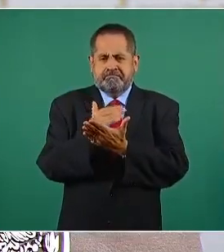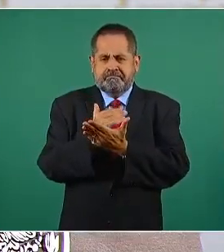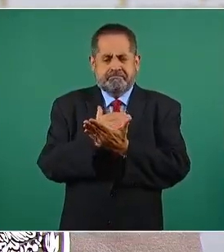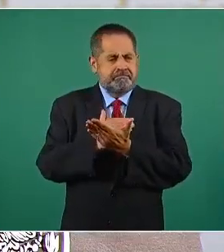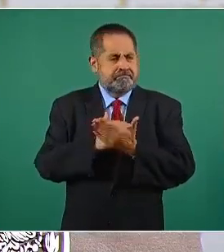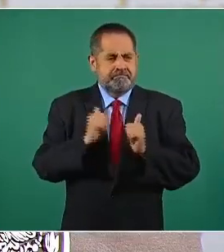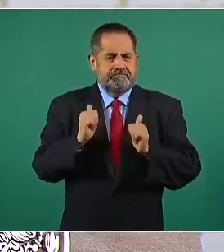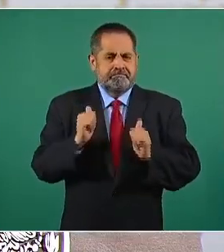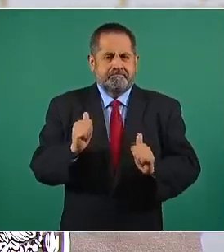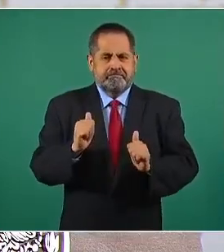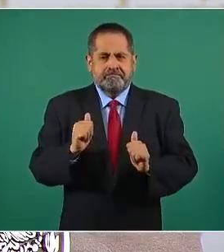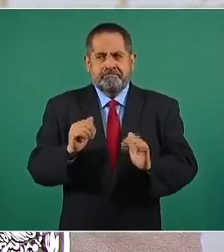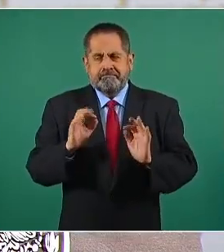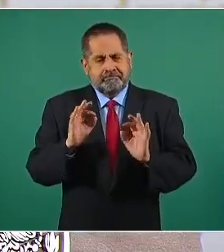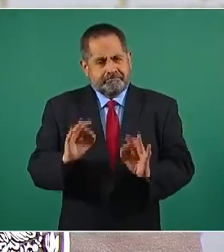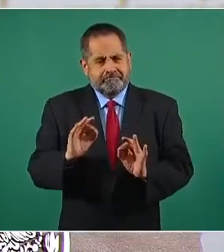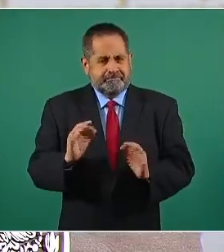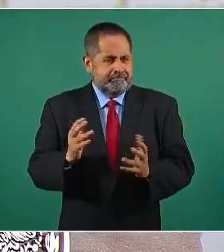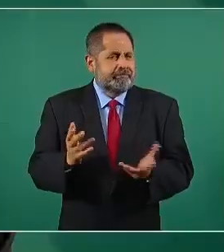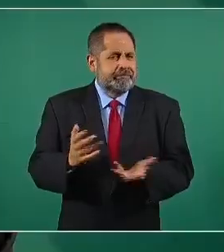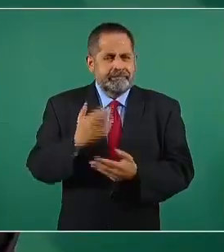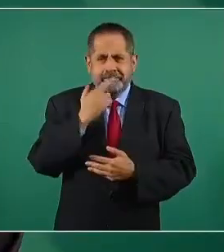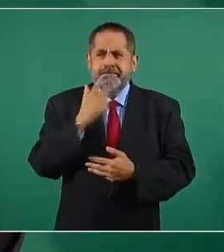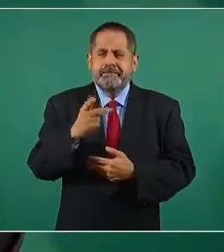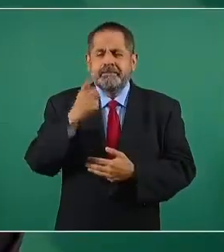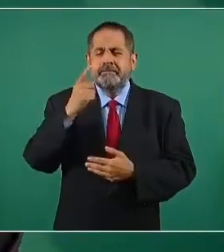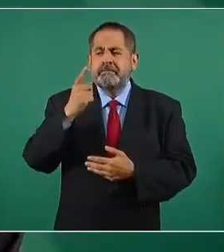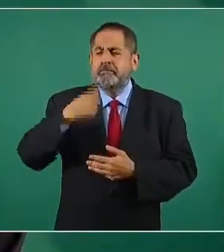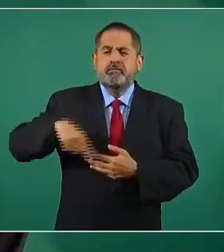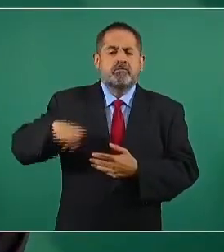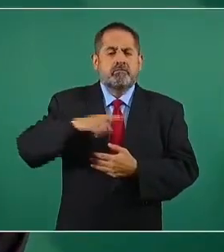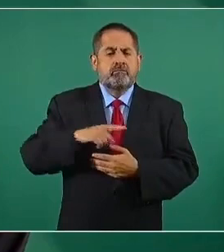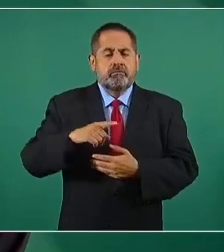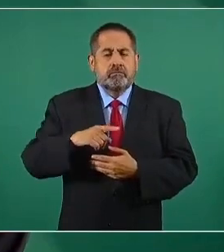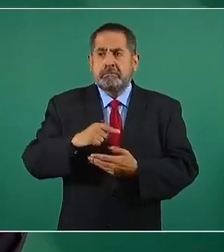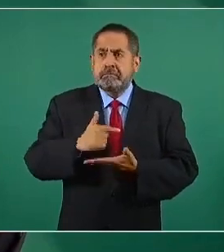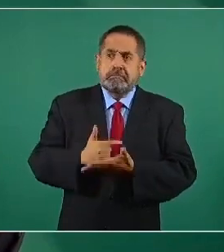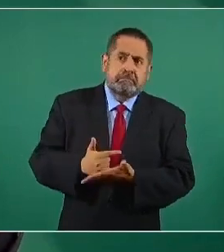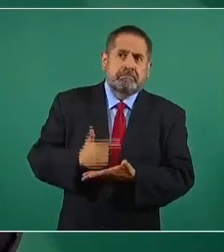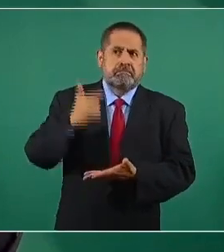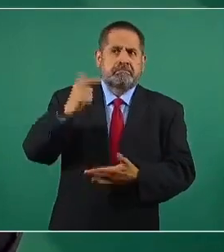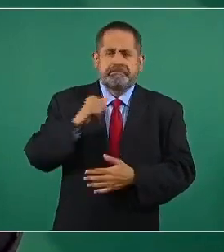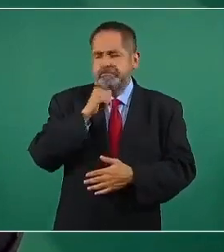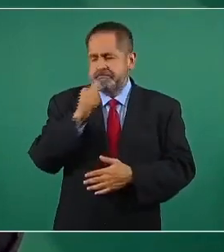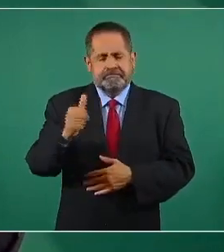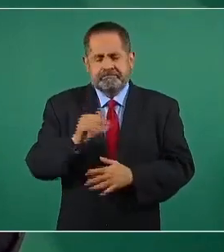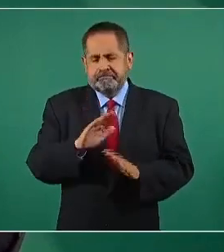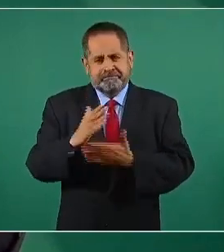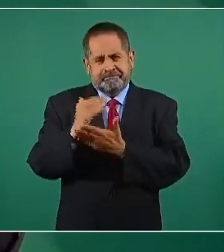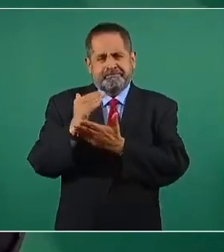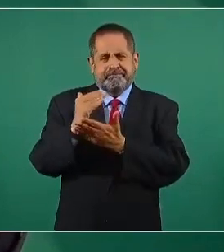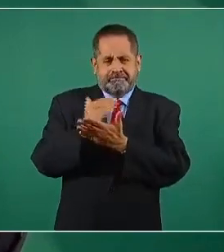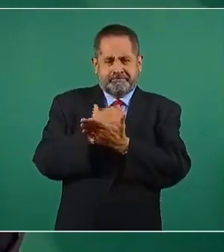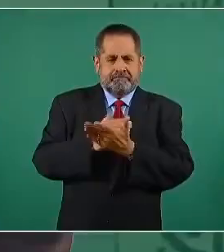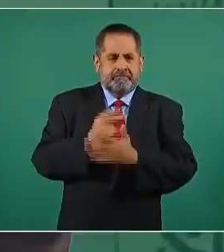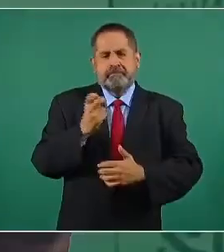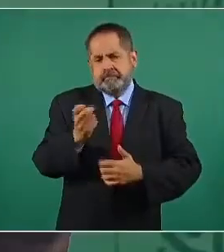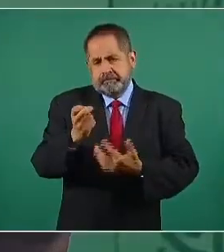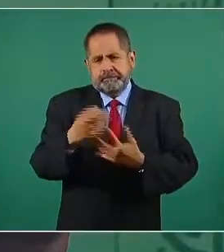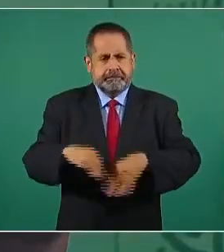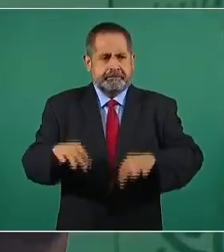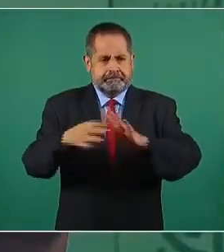de que nos pongamos graves. Eso es